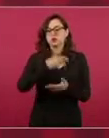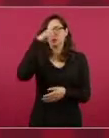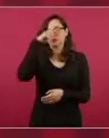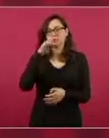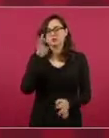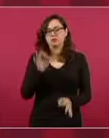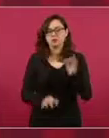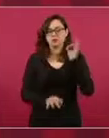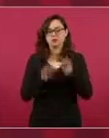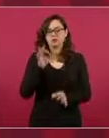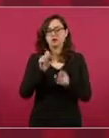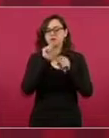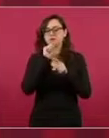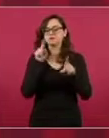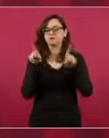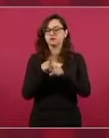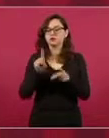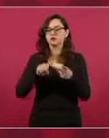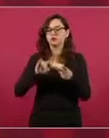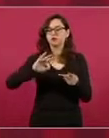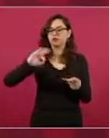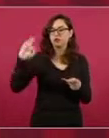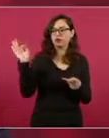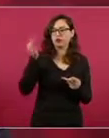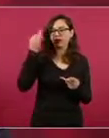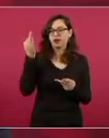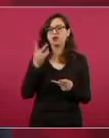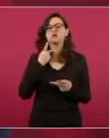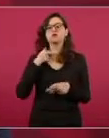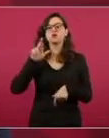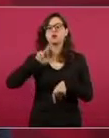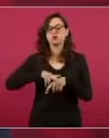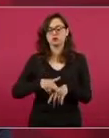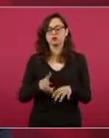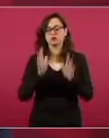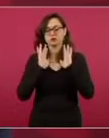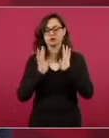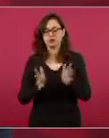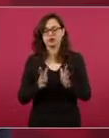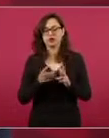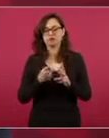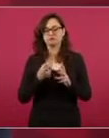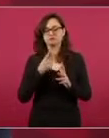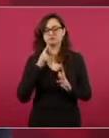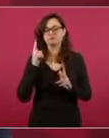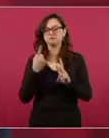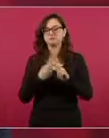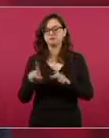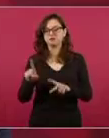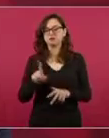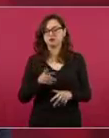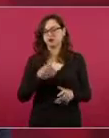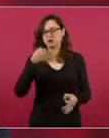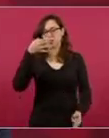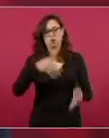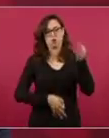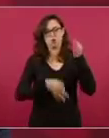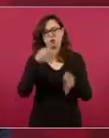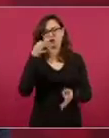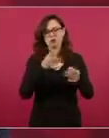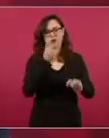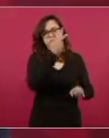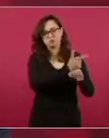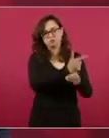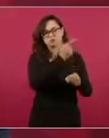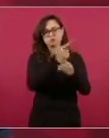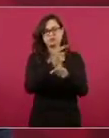de la Federación y otras ya están en vías de judicializar casos, se han detectado ya las